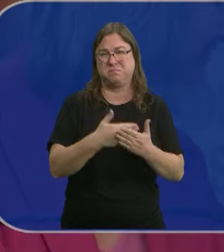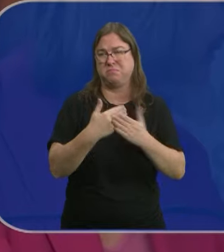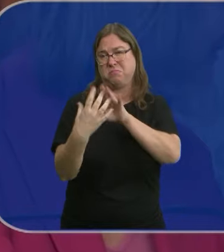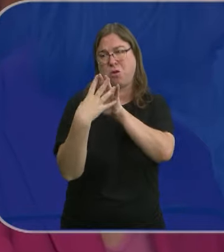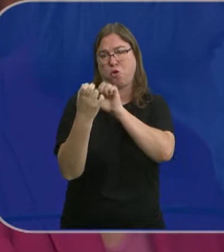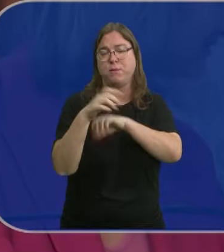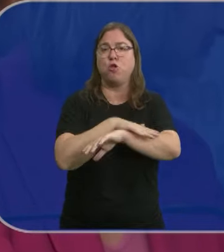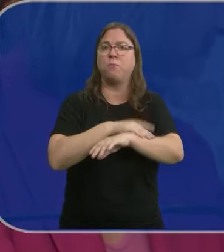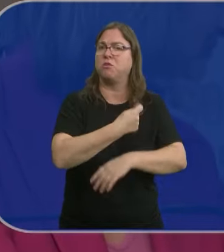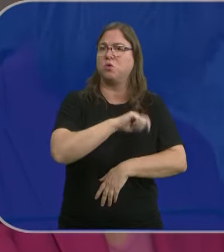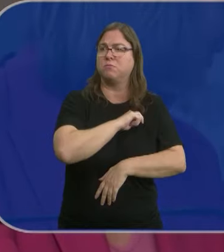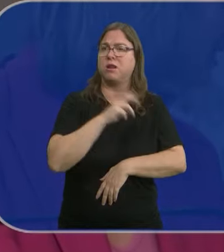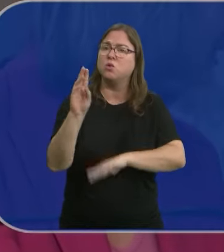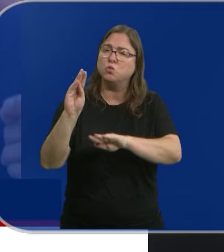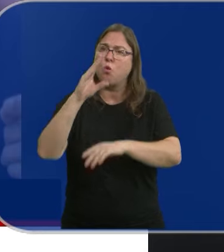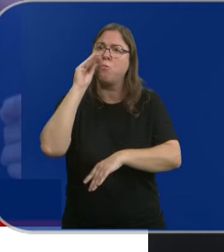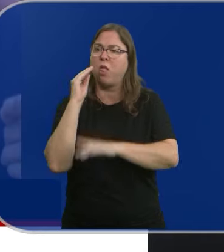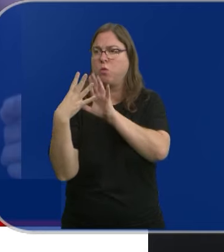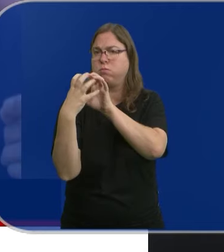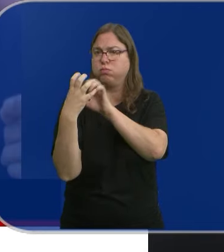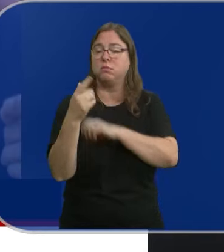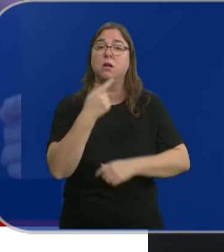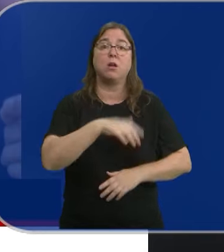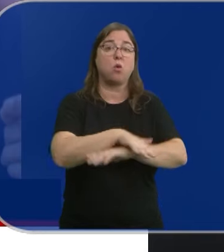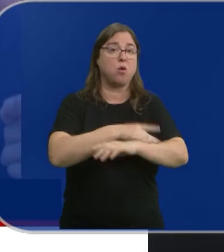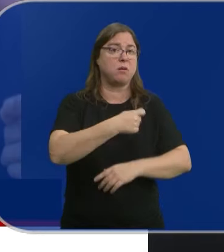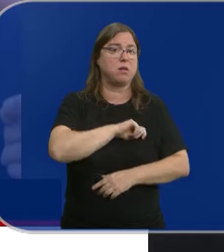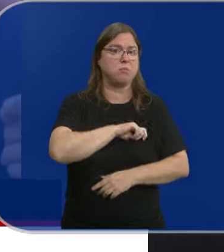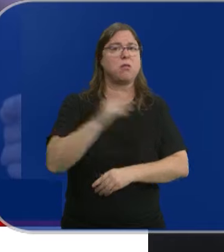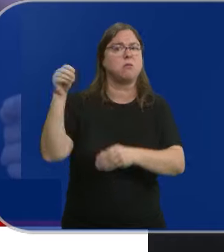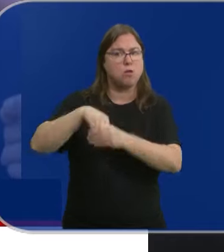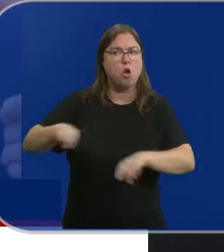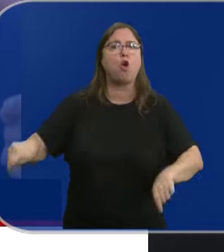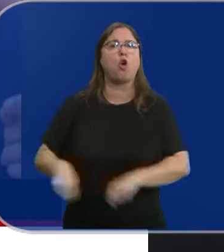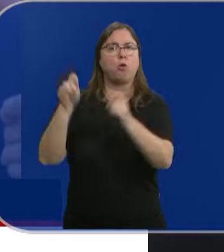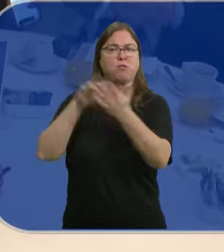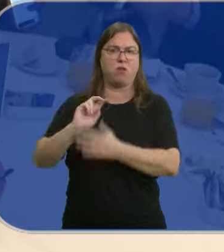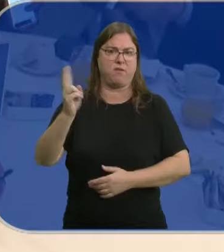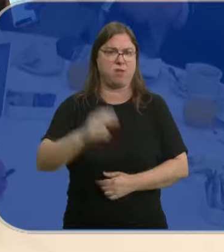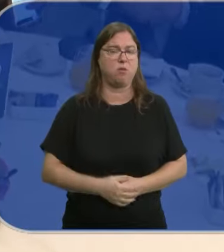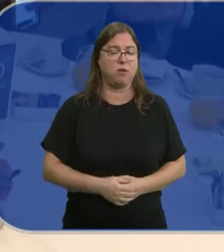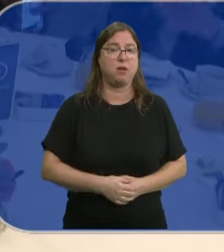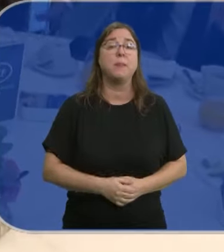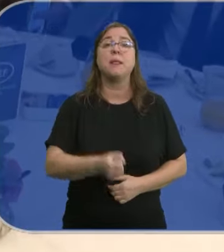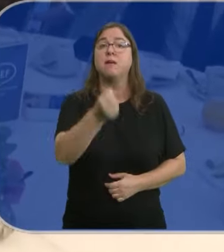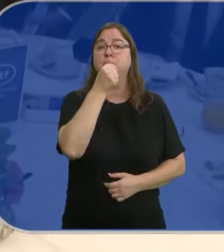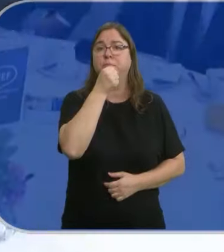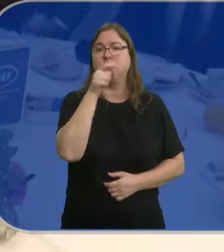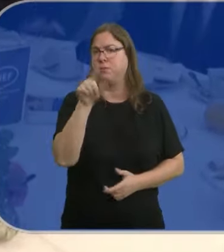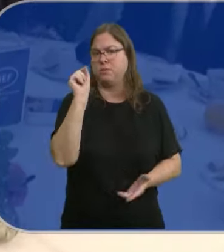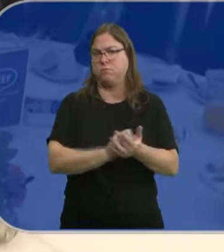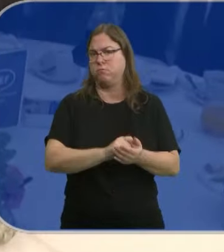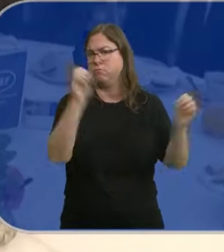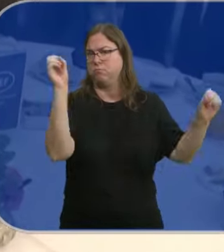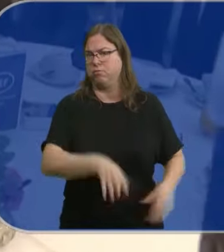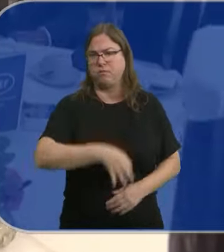complicidad del Gobierno español con el régimen de Maduro. El Gobierno español está implicado en el golpe de Estado que se ha producido en Venezuela. El PSOE pide el cese inmediato